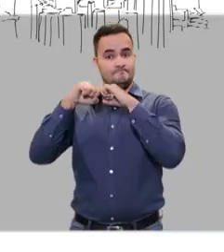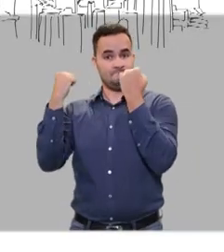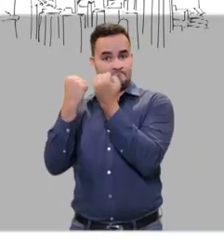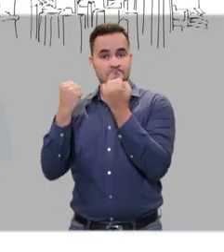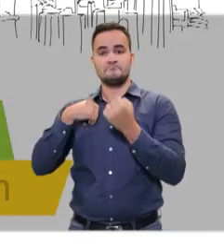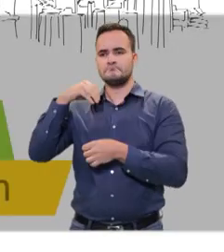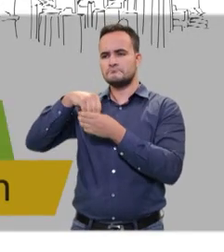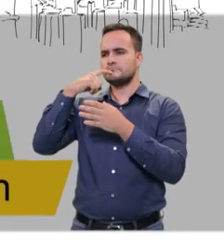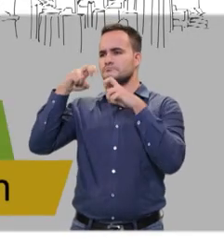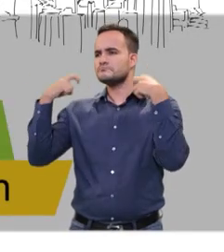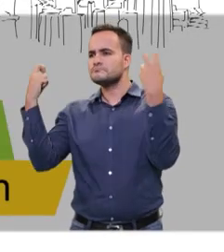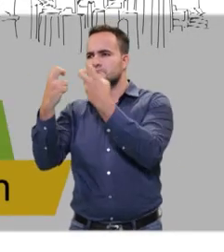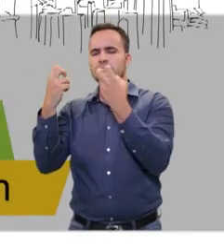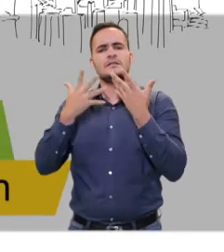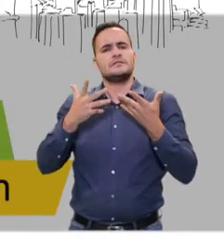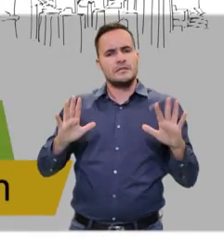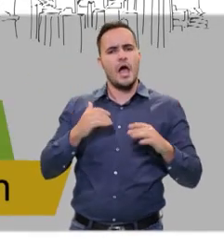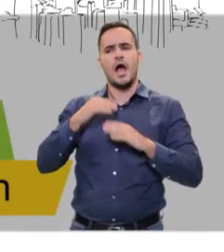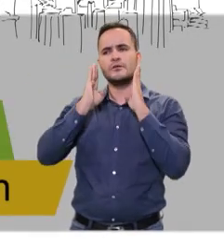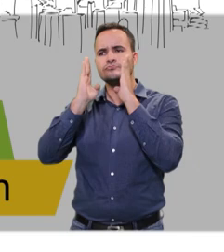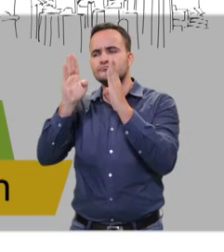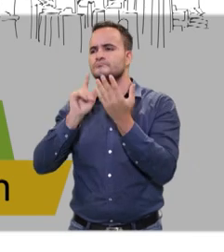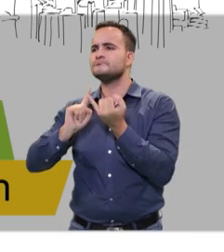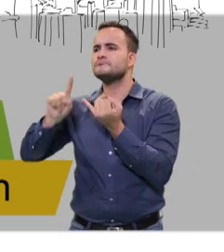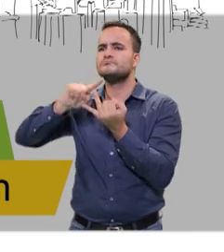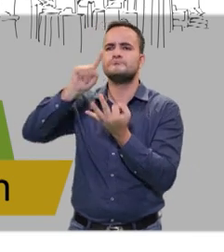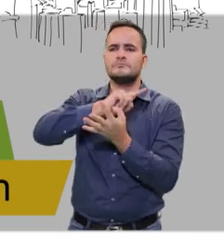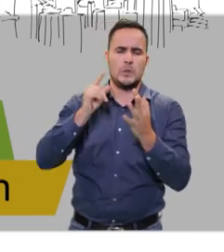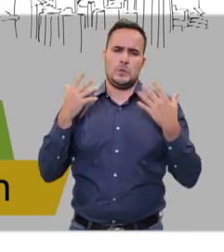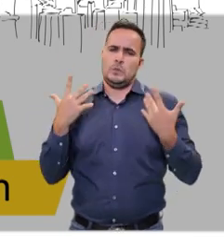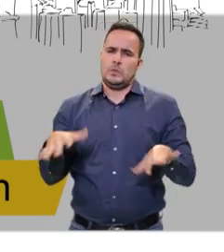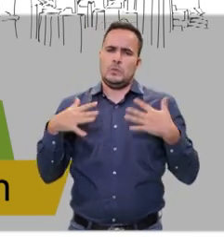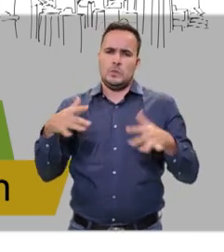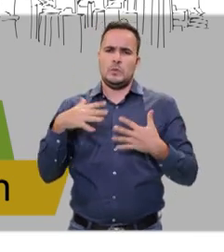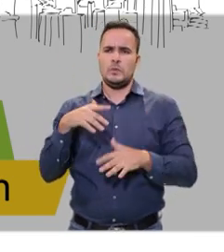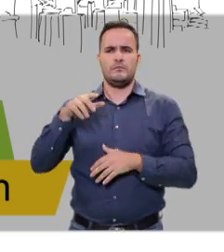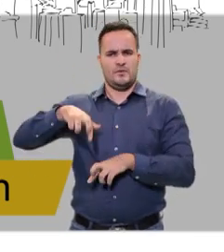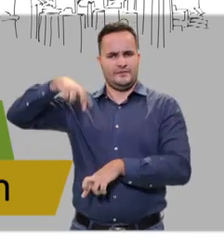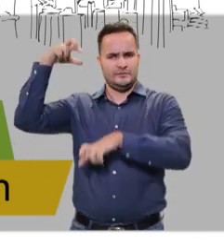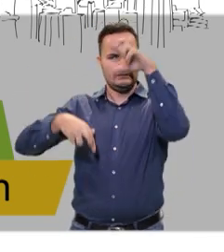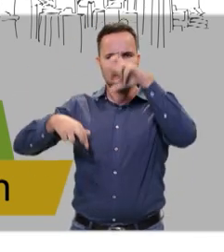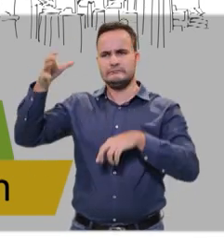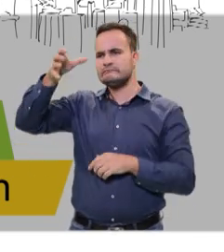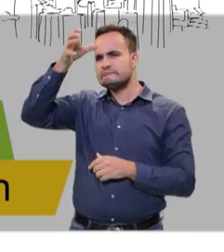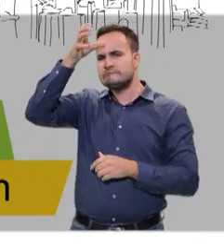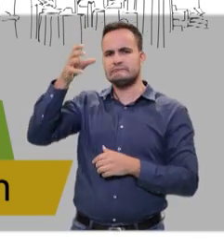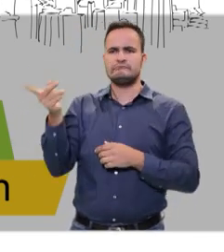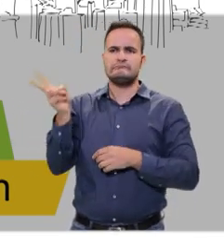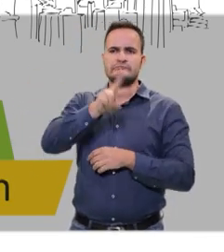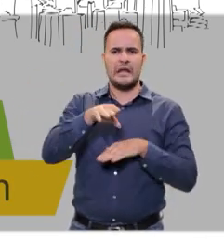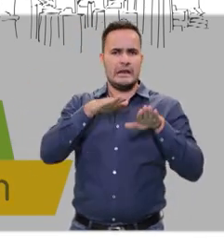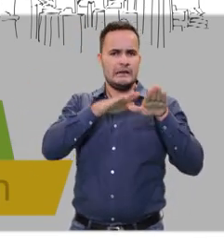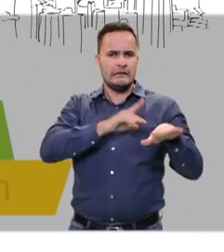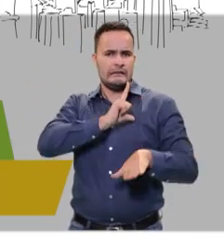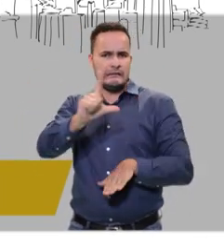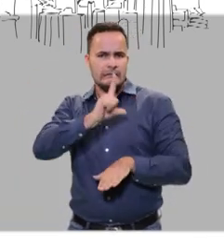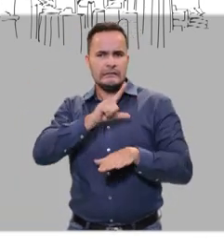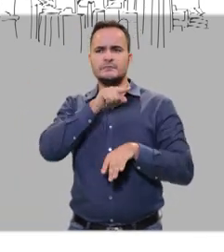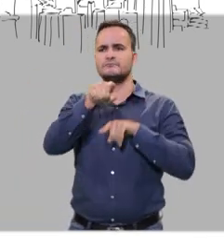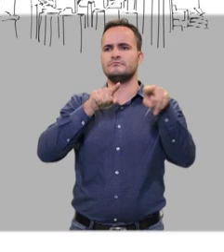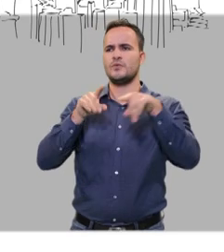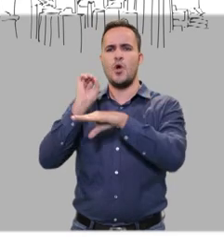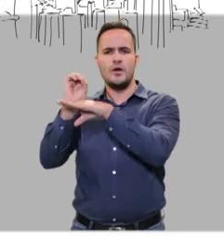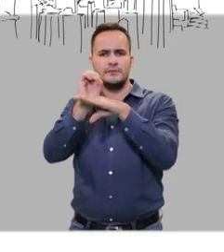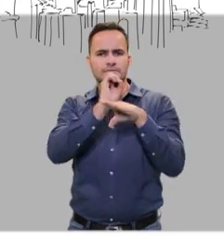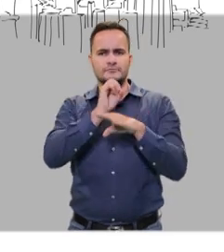del Consejo hemos tenido la oportunidad de escuchar a cientos de personas expertas, dirigentes gremiales,